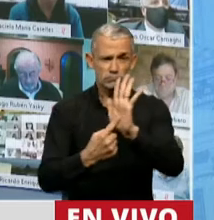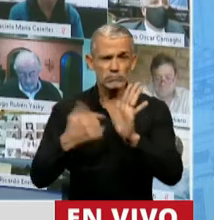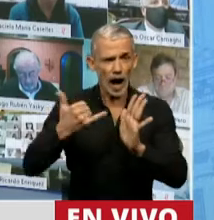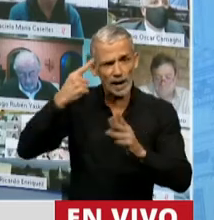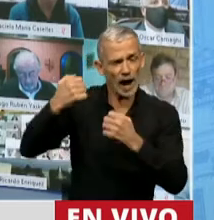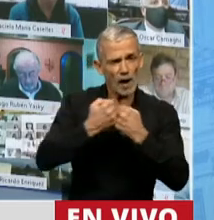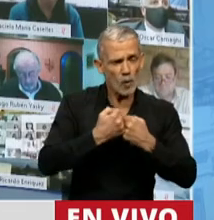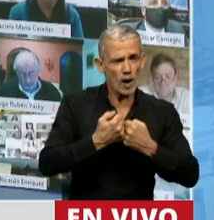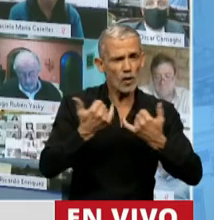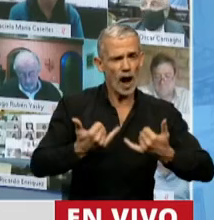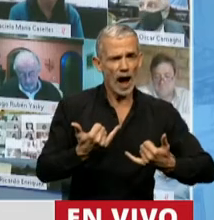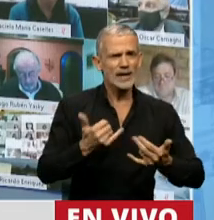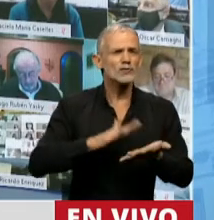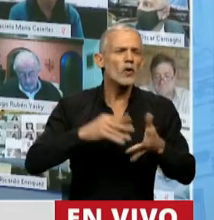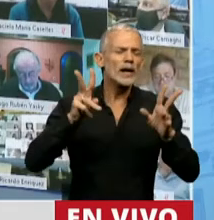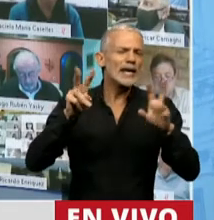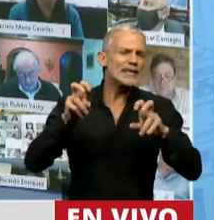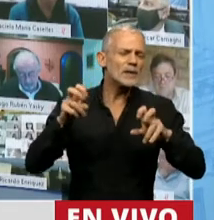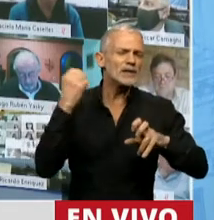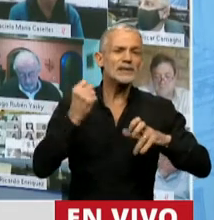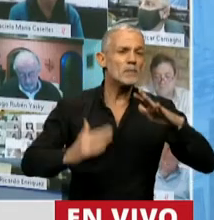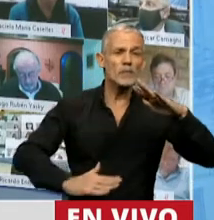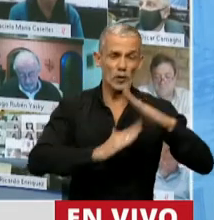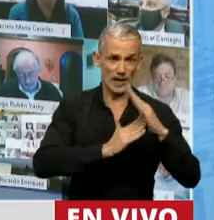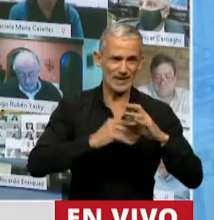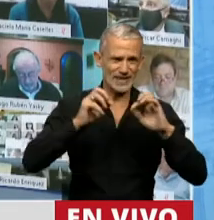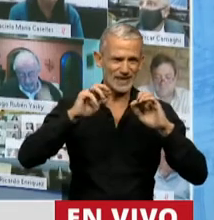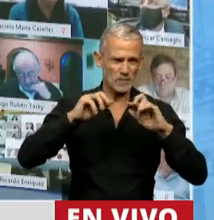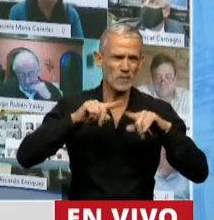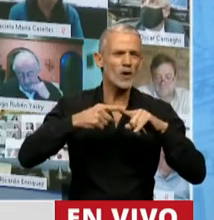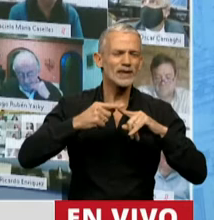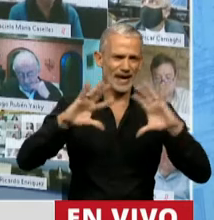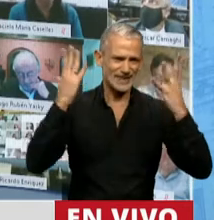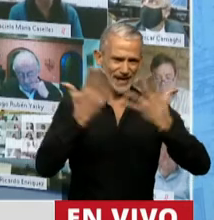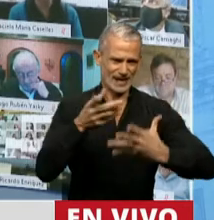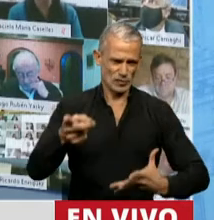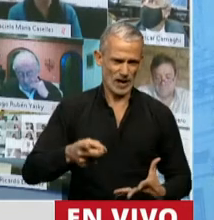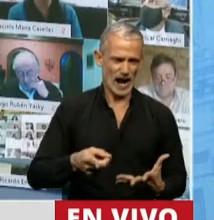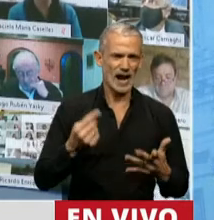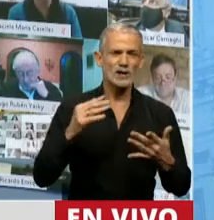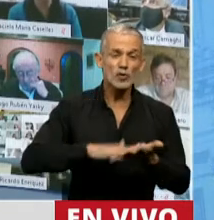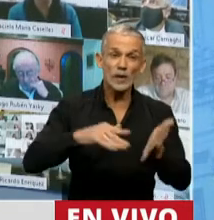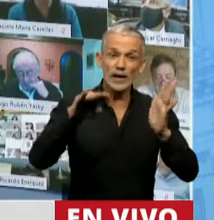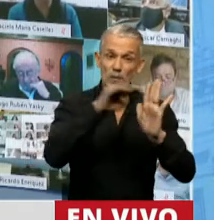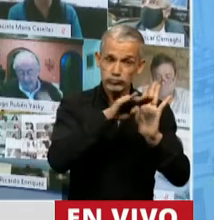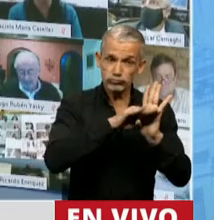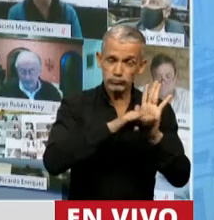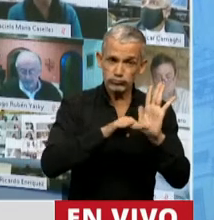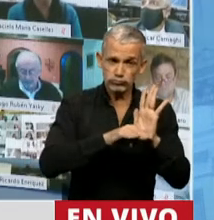en cuestiones centrales de política internacional, de reglas que son